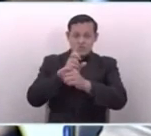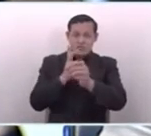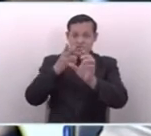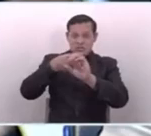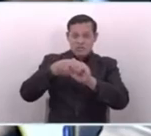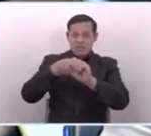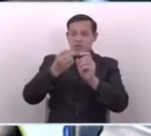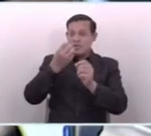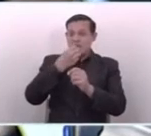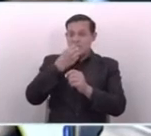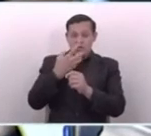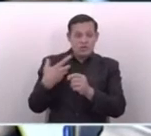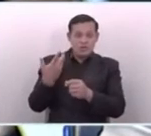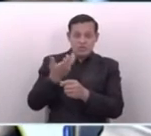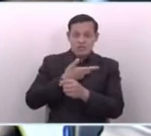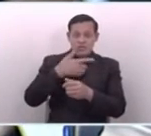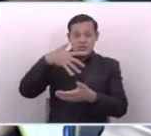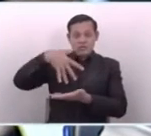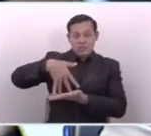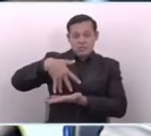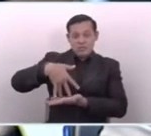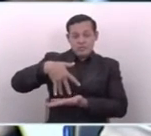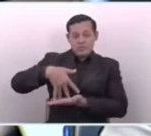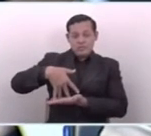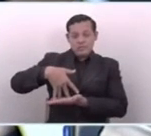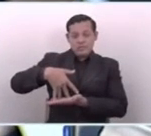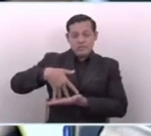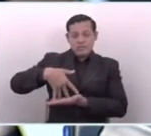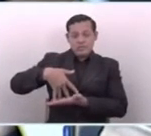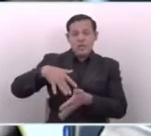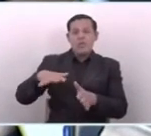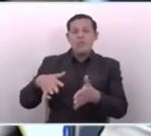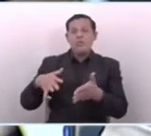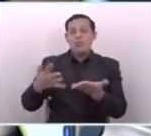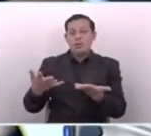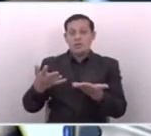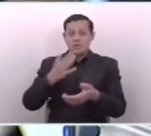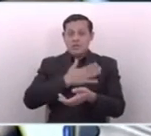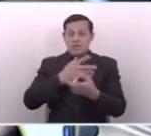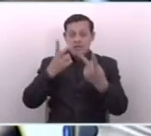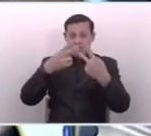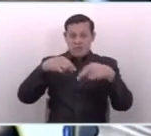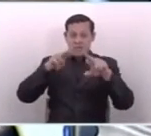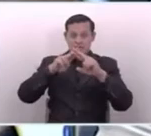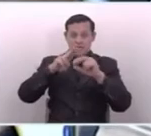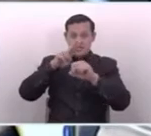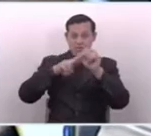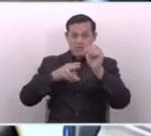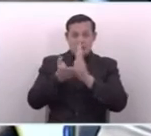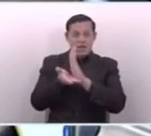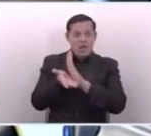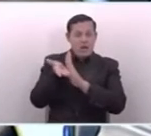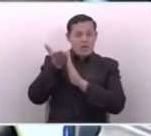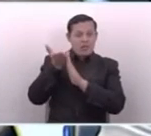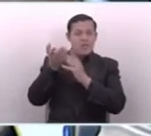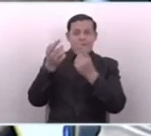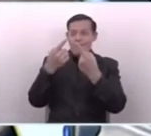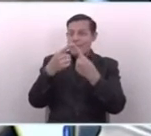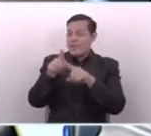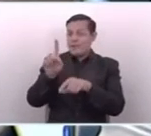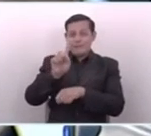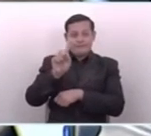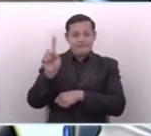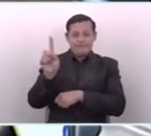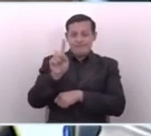la dieta de la mayoría de población, porque justamente tiene precios altos, pero no es